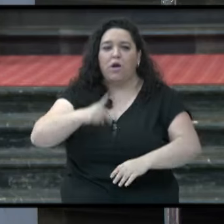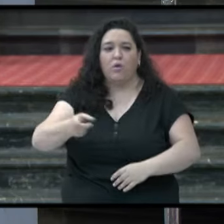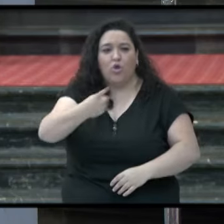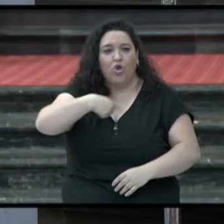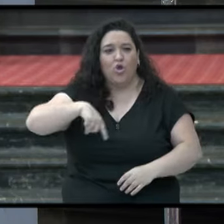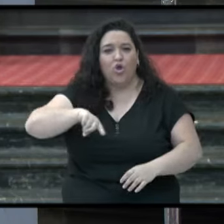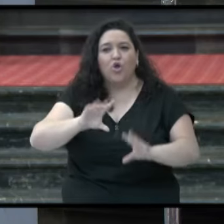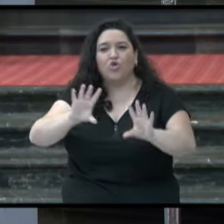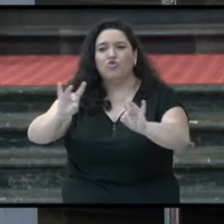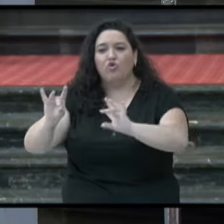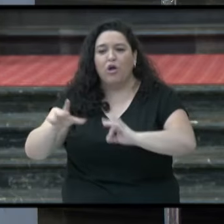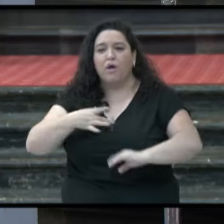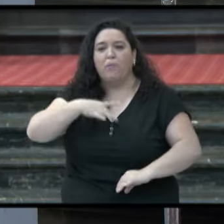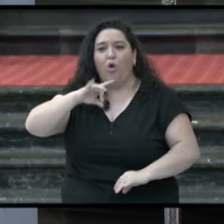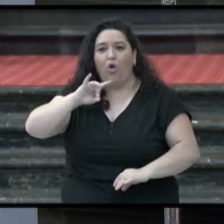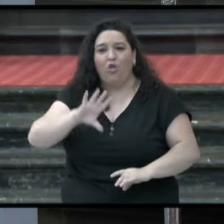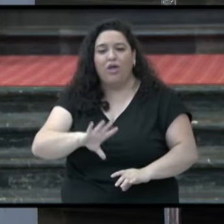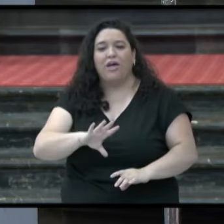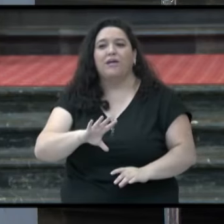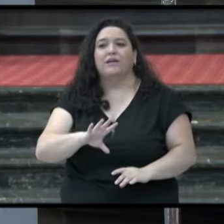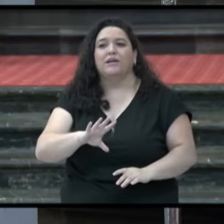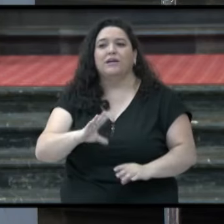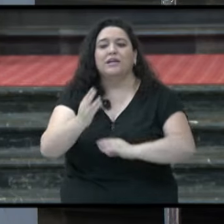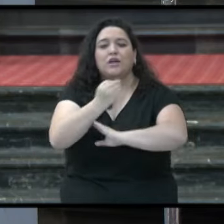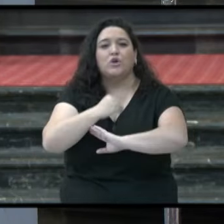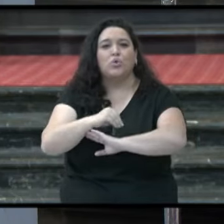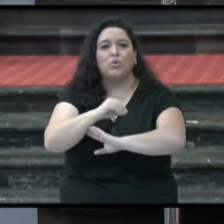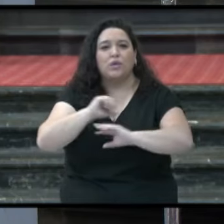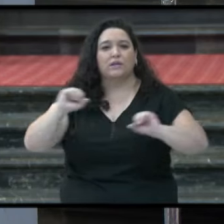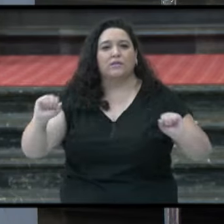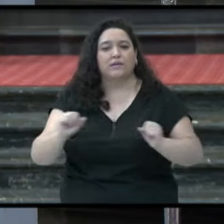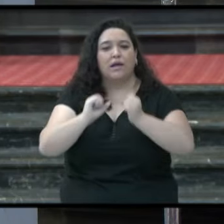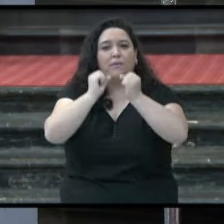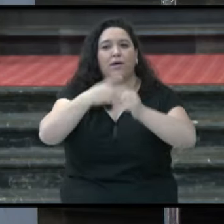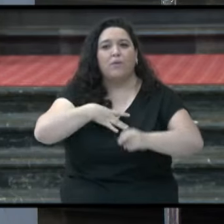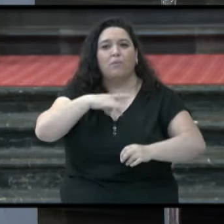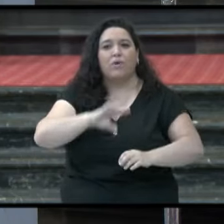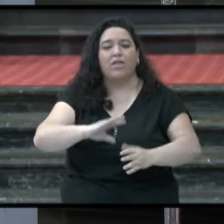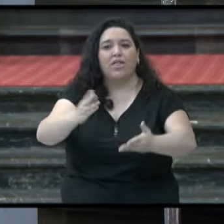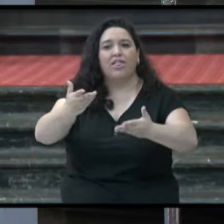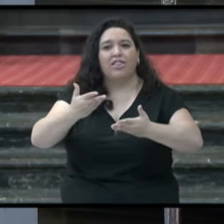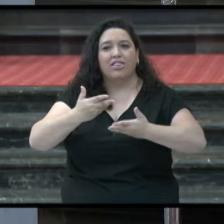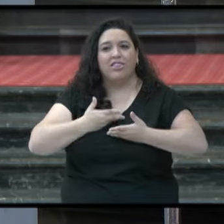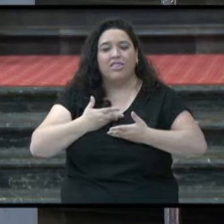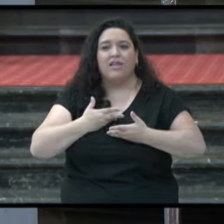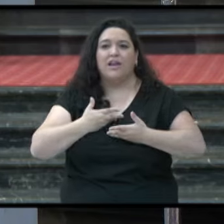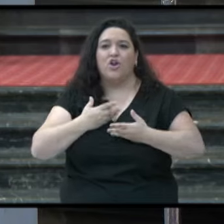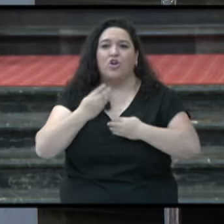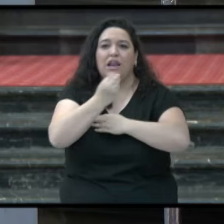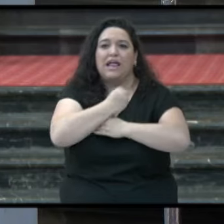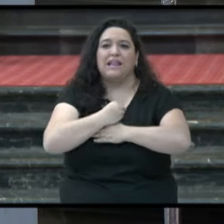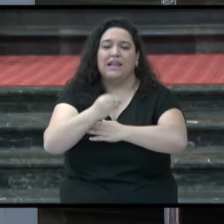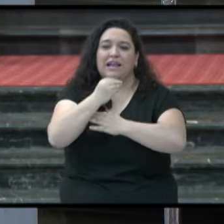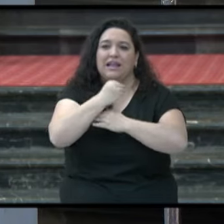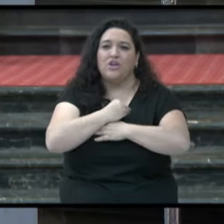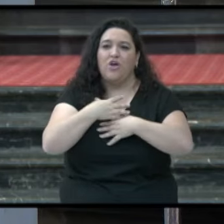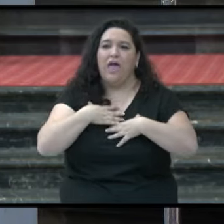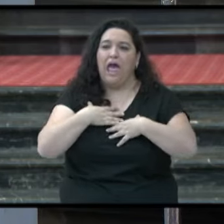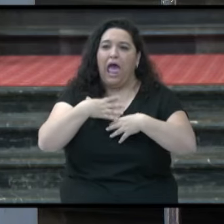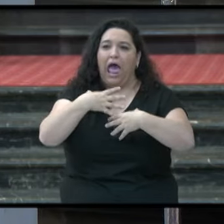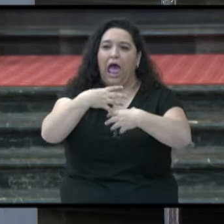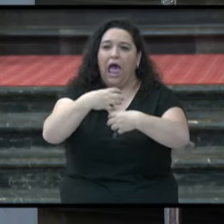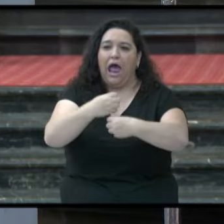tocarle y quedar curados. Concédenos la sanación de nuestra alma